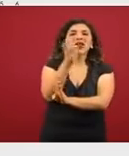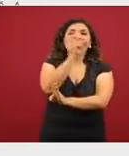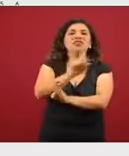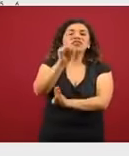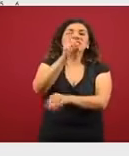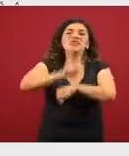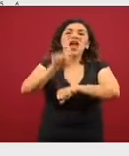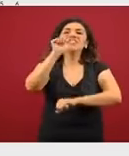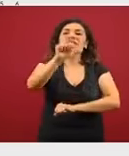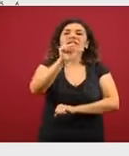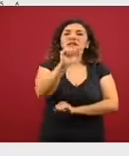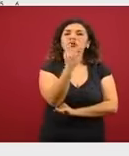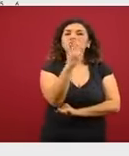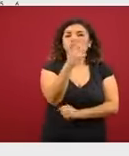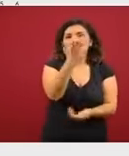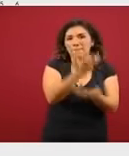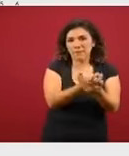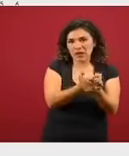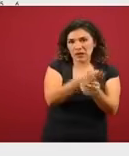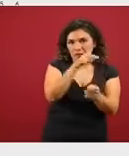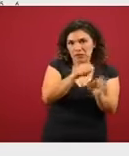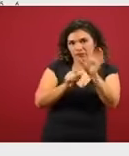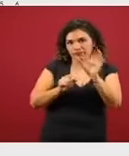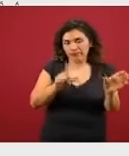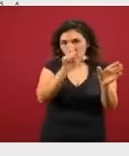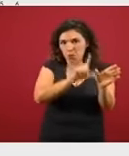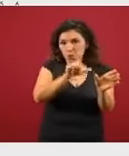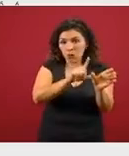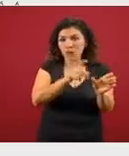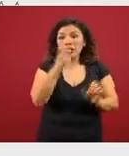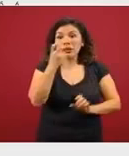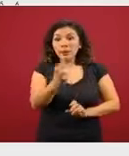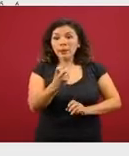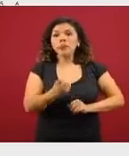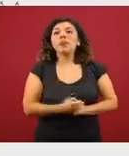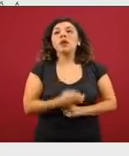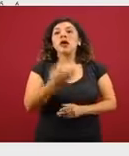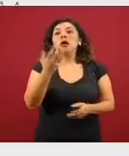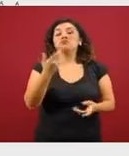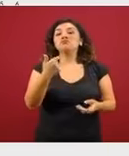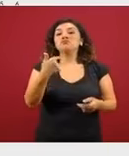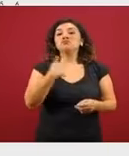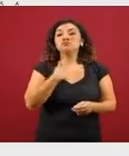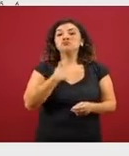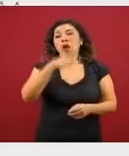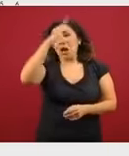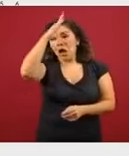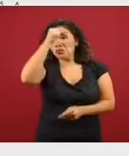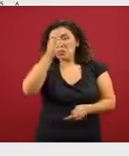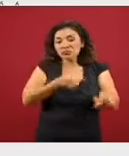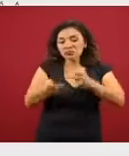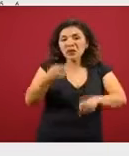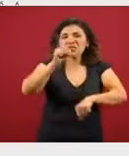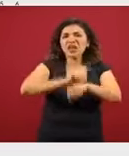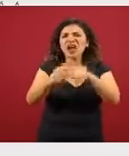de noviembre y estamos dando el día 13 de noviembre